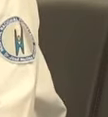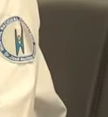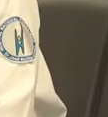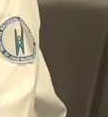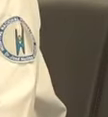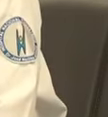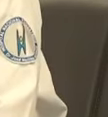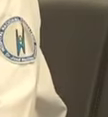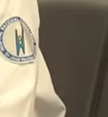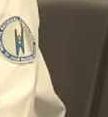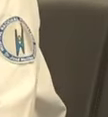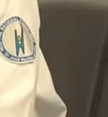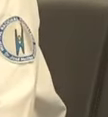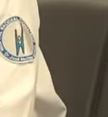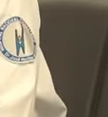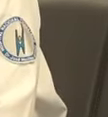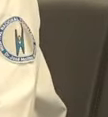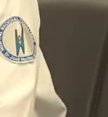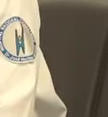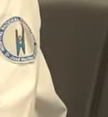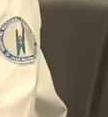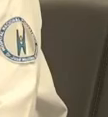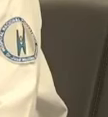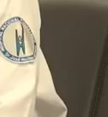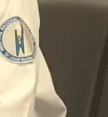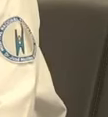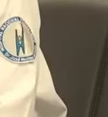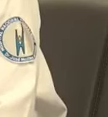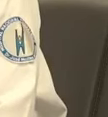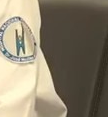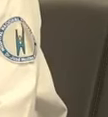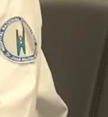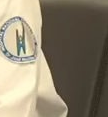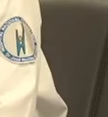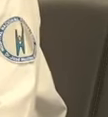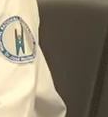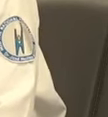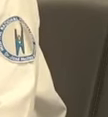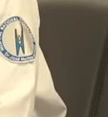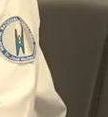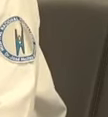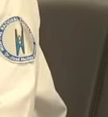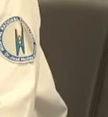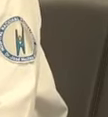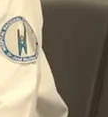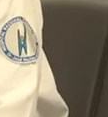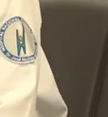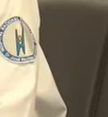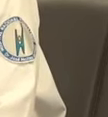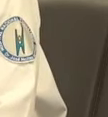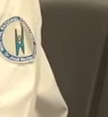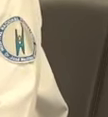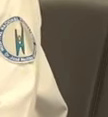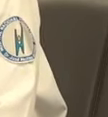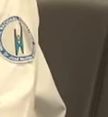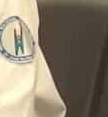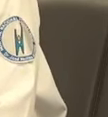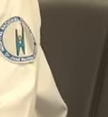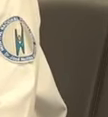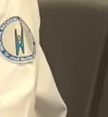sistema de salud, como ya lo ha mencionado nuestro presidente y nuestro ministro, precario, pero que se ha